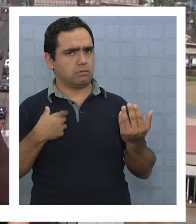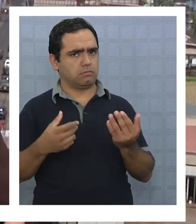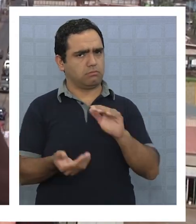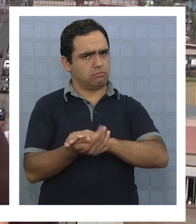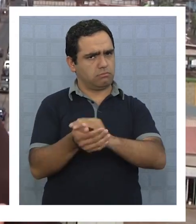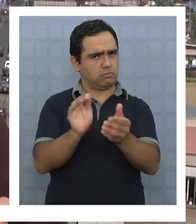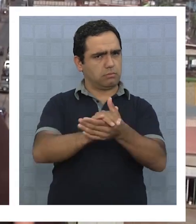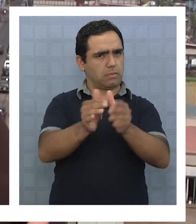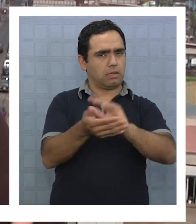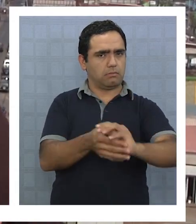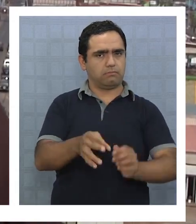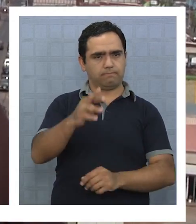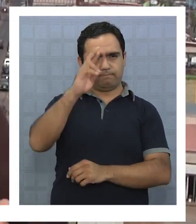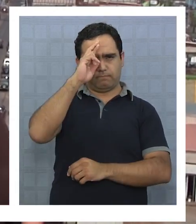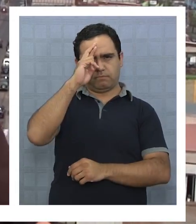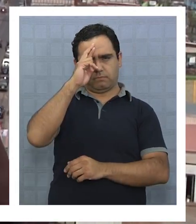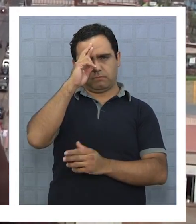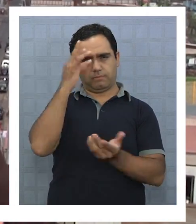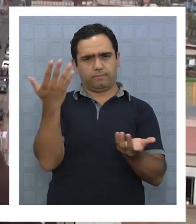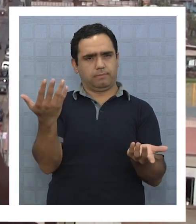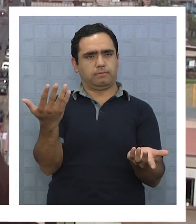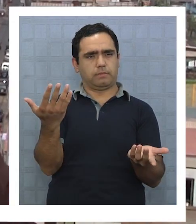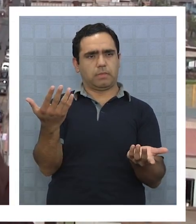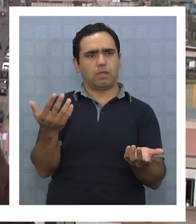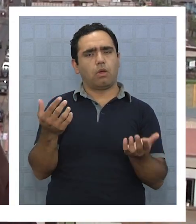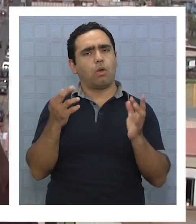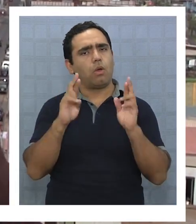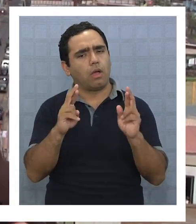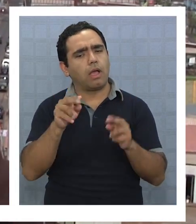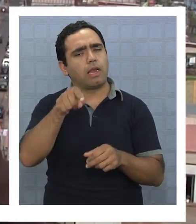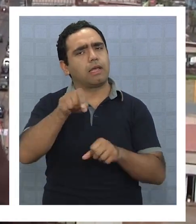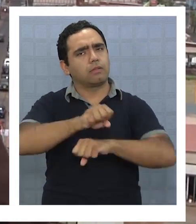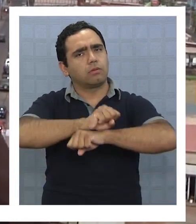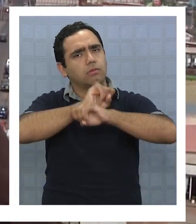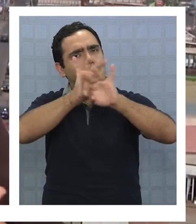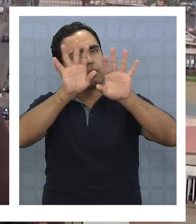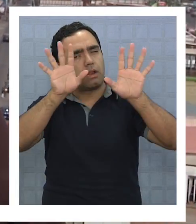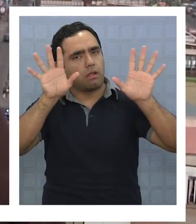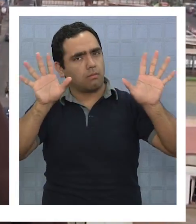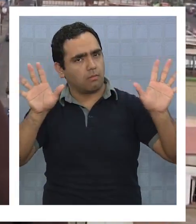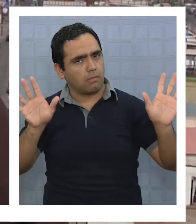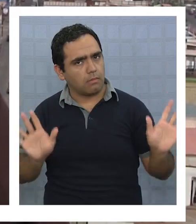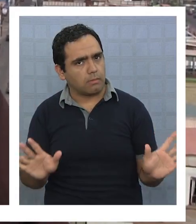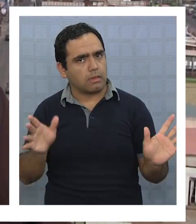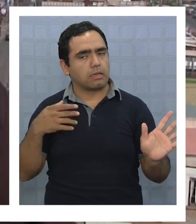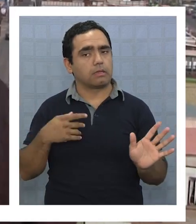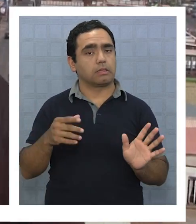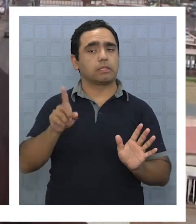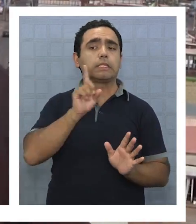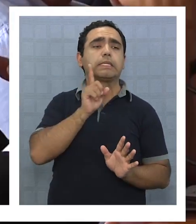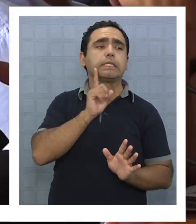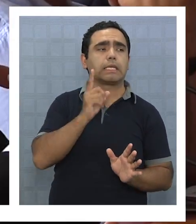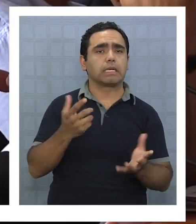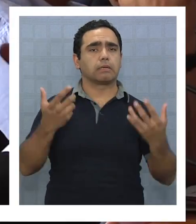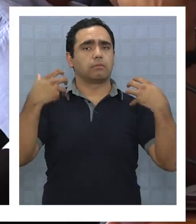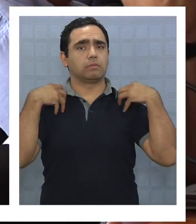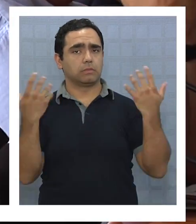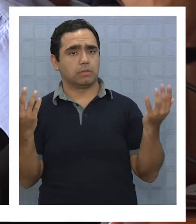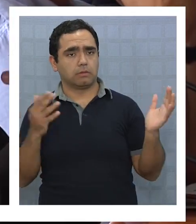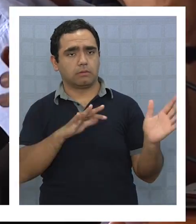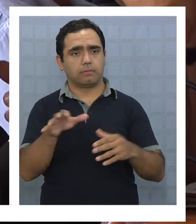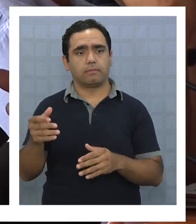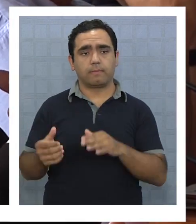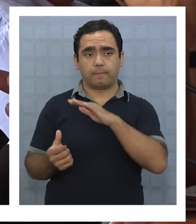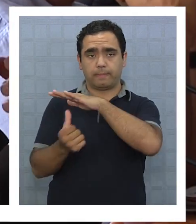chanchullos? Bueno, ojalá que esto sea transparente y haya algún tipo de responsables. Los